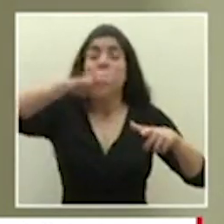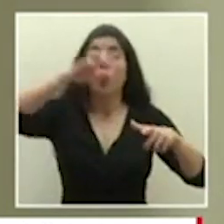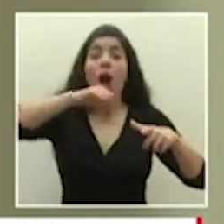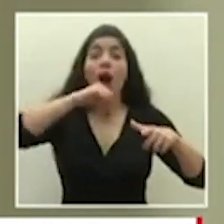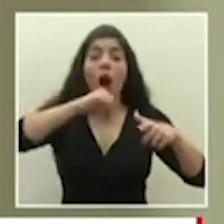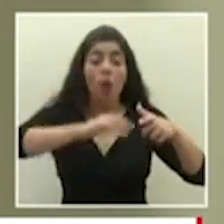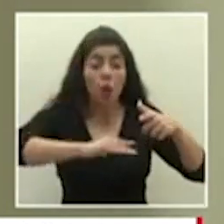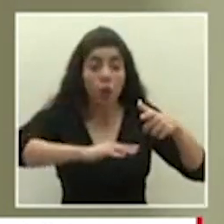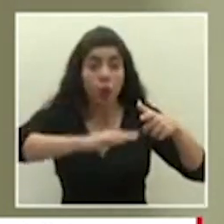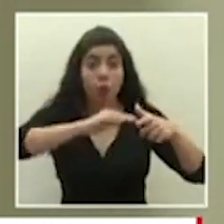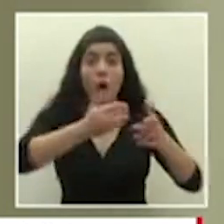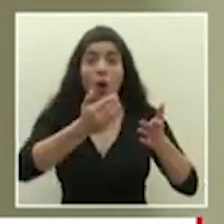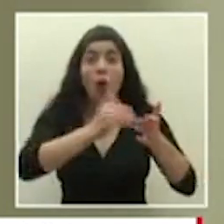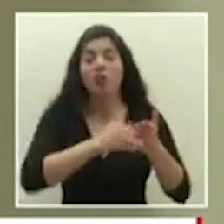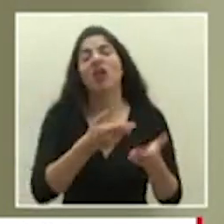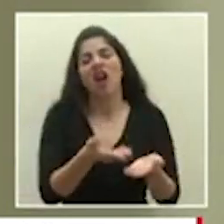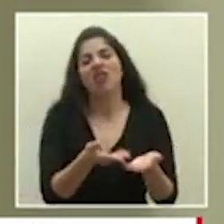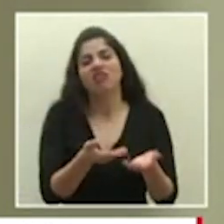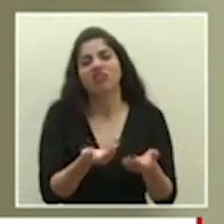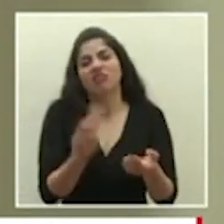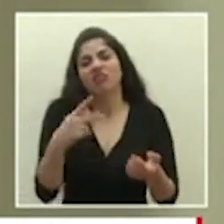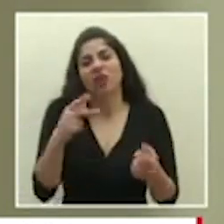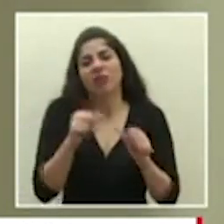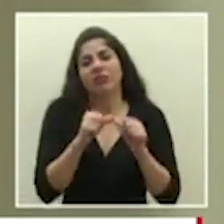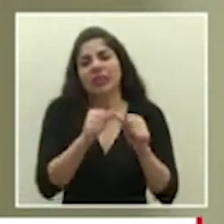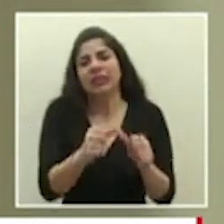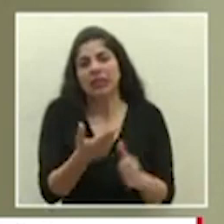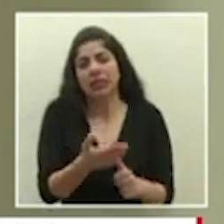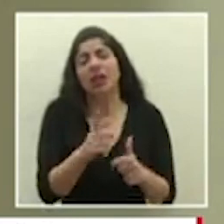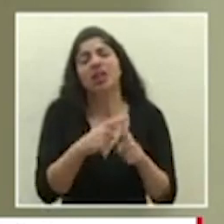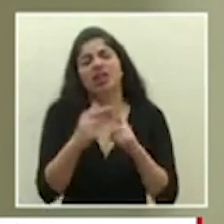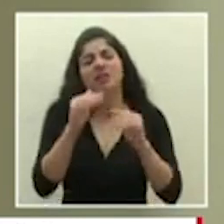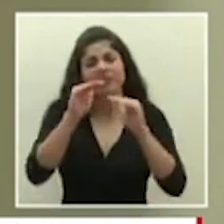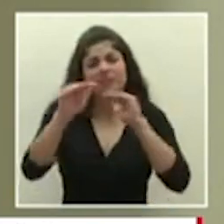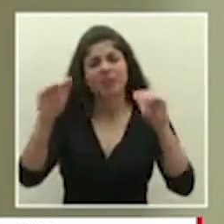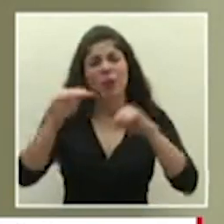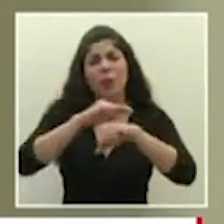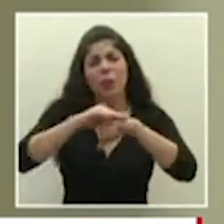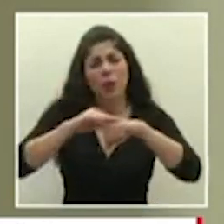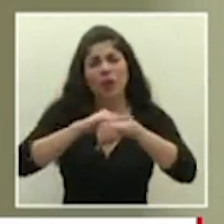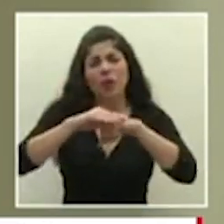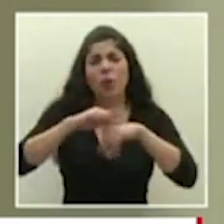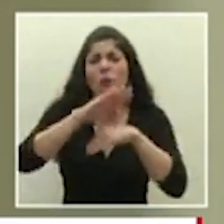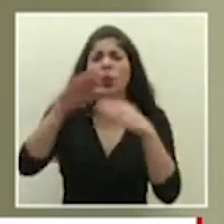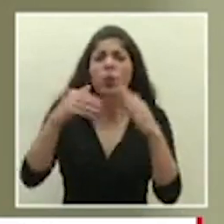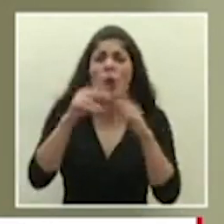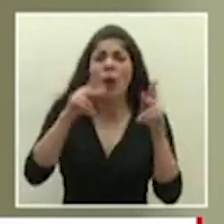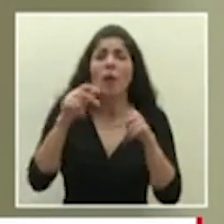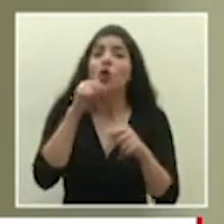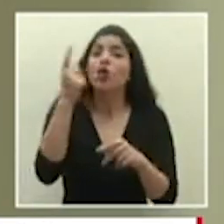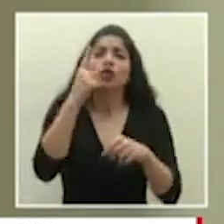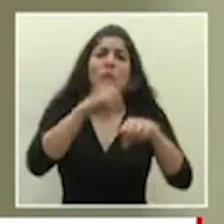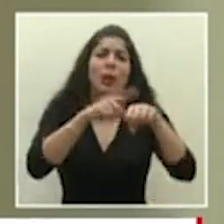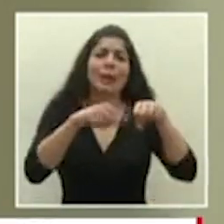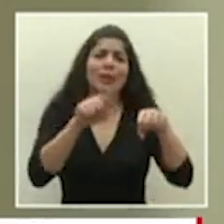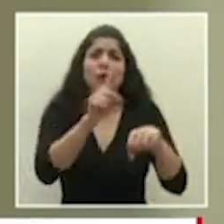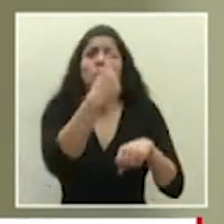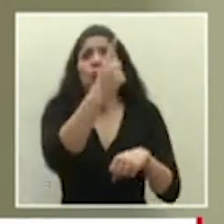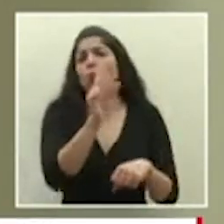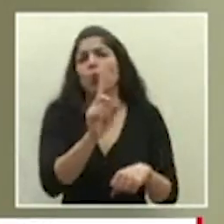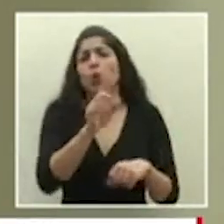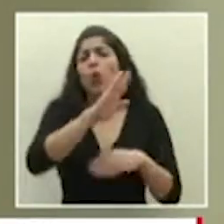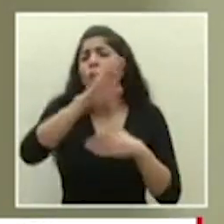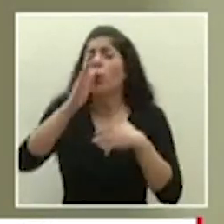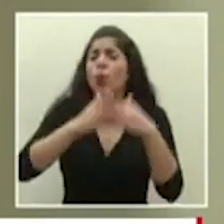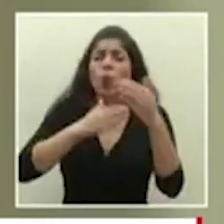se acumula sigue habiendo el riesgo así que hago el llamado por favor a que toda la población no solamente en Pérez Celedón en cualquier